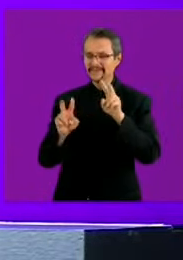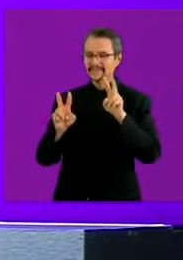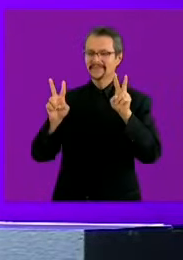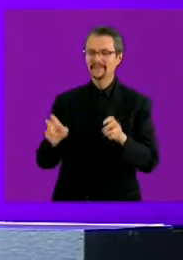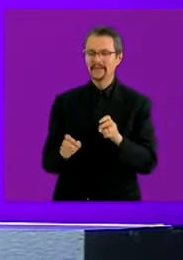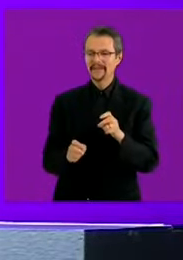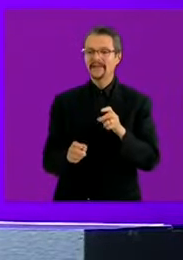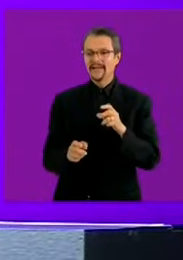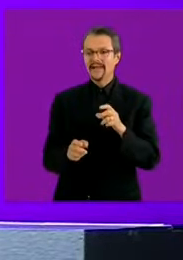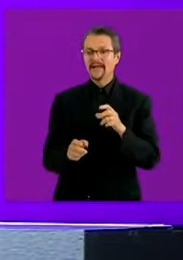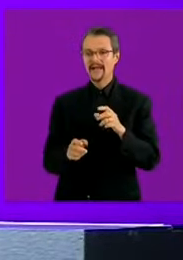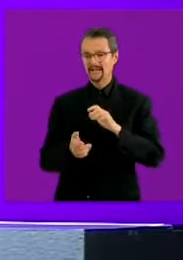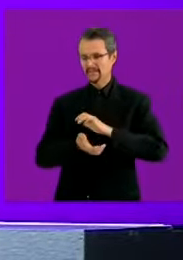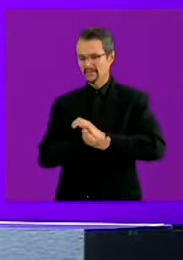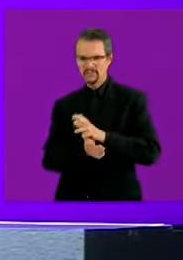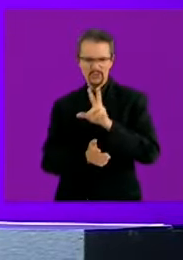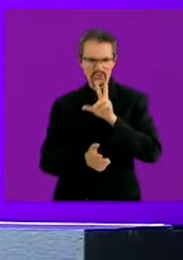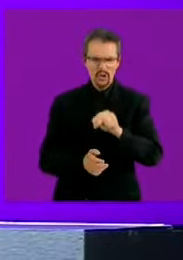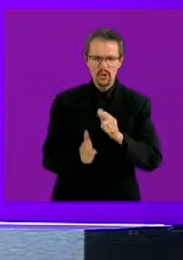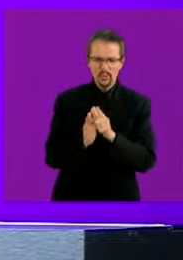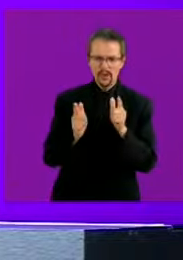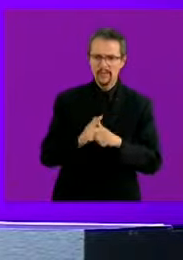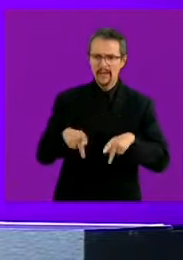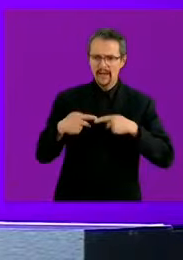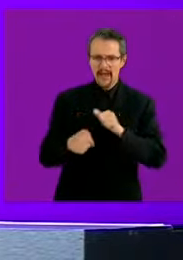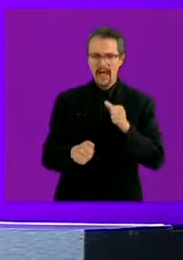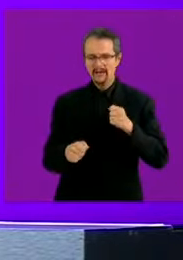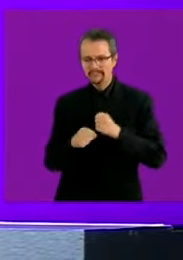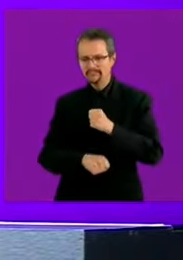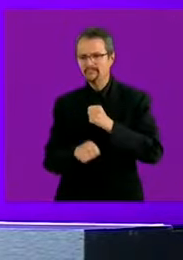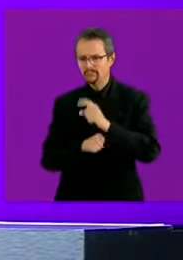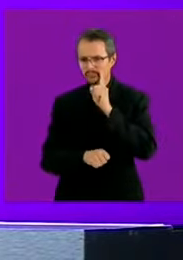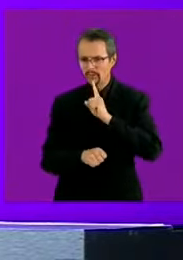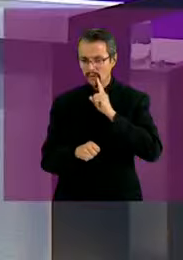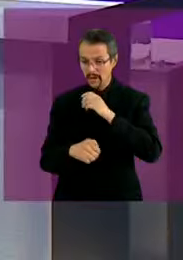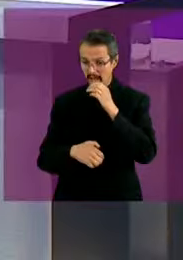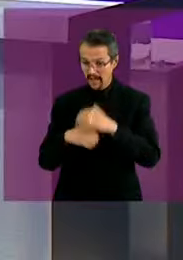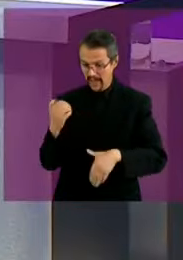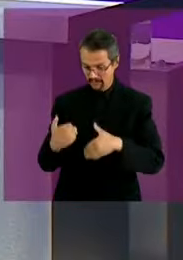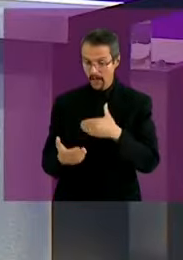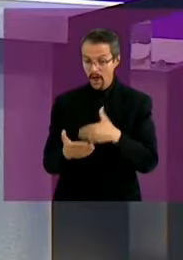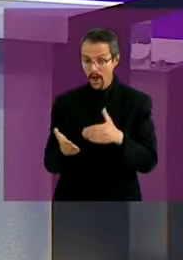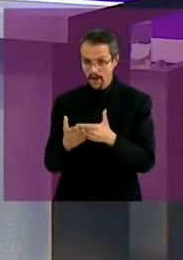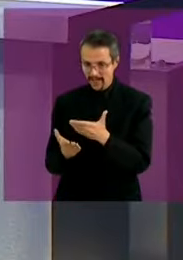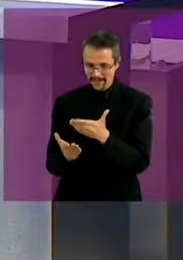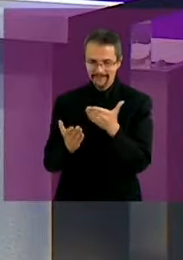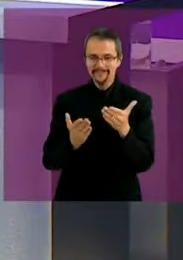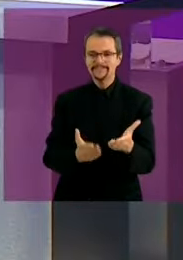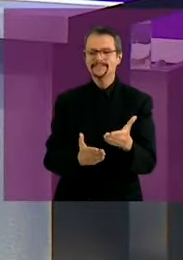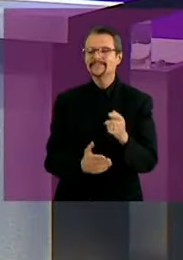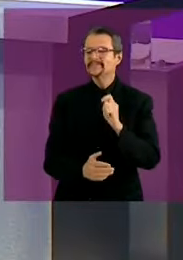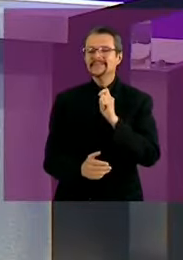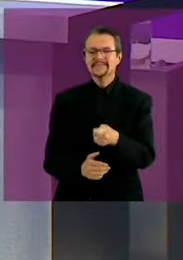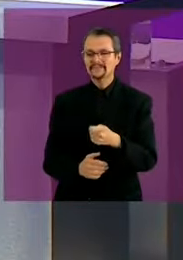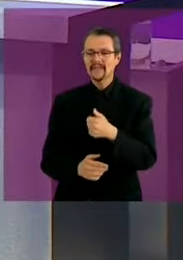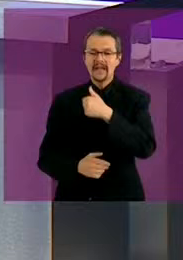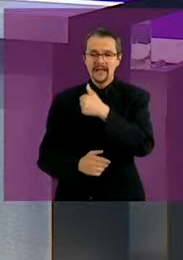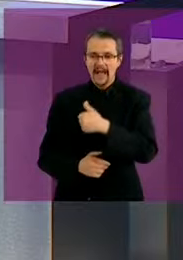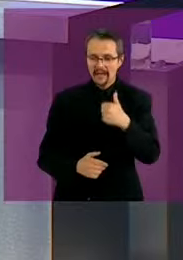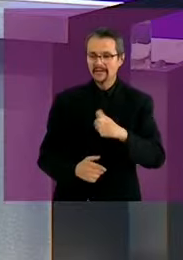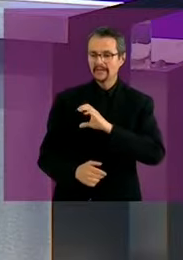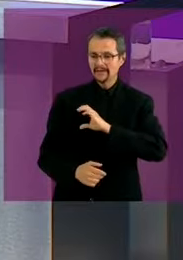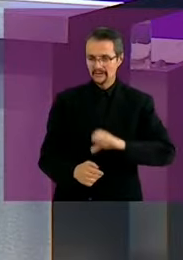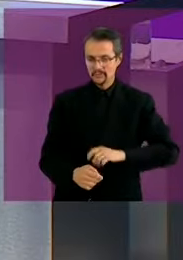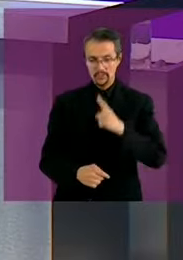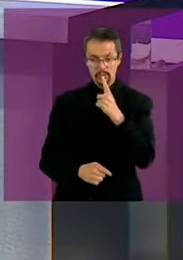vulnerables y violencia en contra de las mujeres procedemos al final que es un minuto para cada uno de los candidatos y